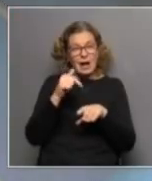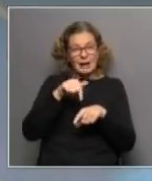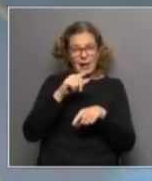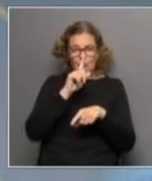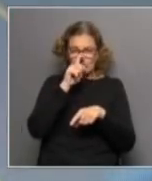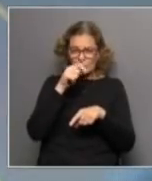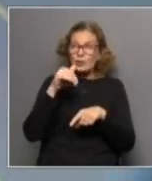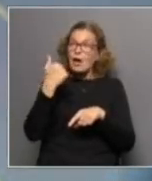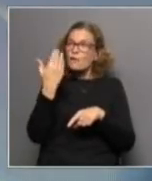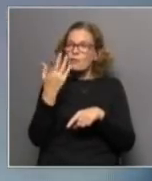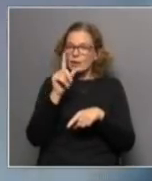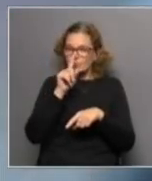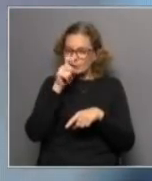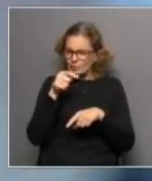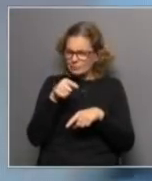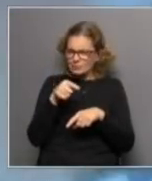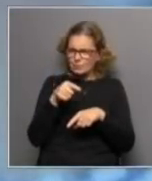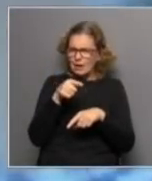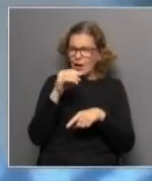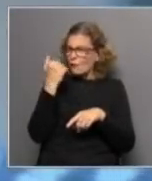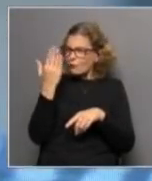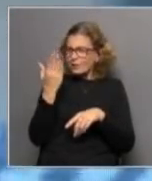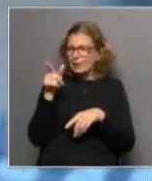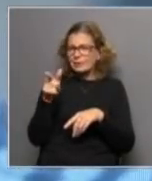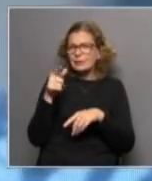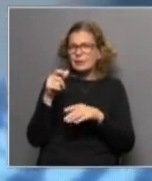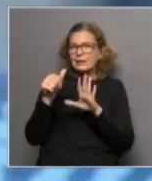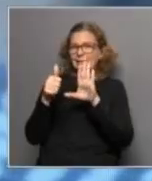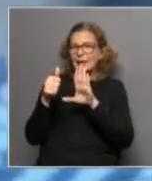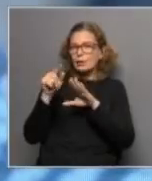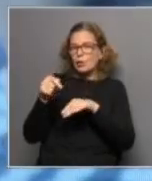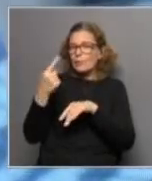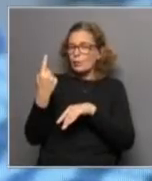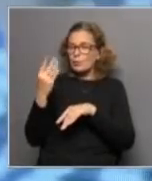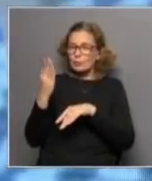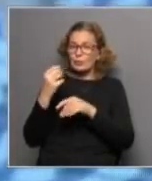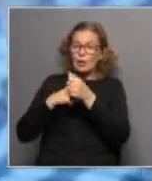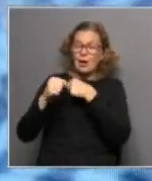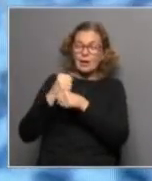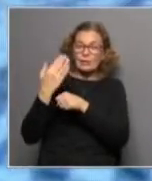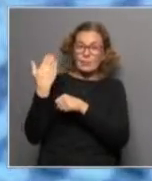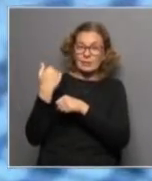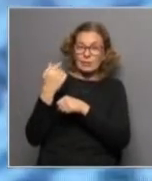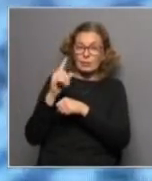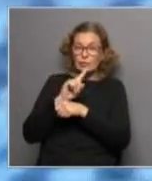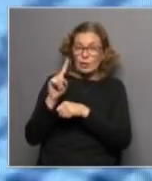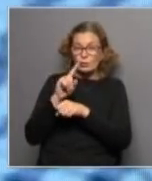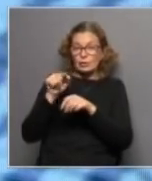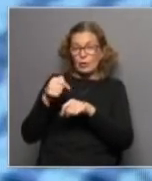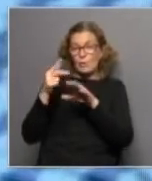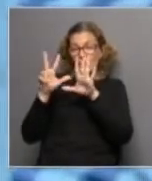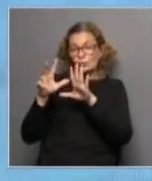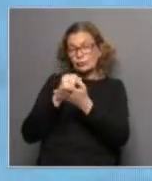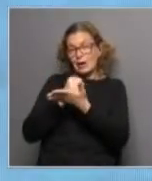Montevideo. Para marcarlo, el interior se incrementó en 6,1% el año pasado, pasando de 11,8% en